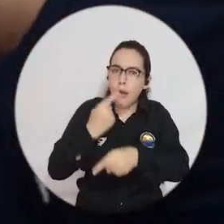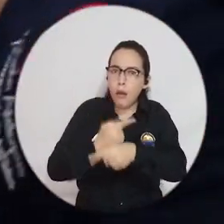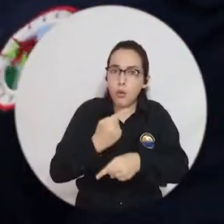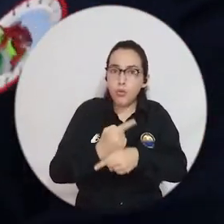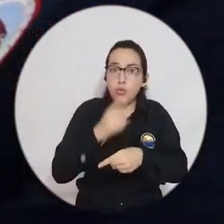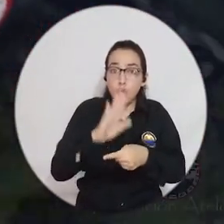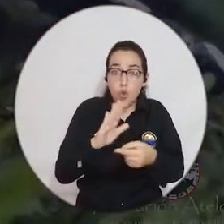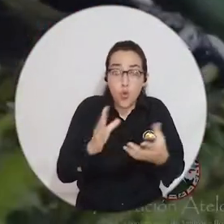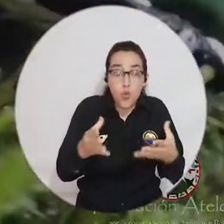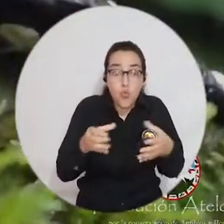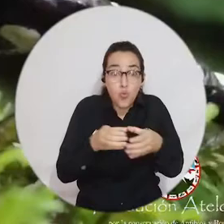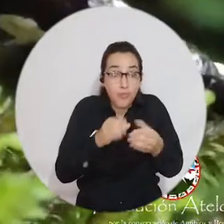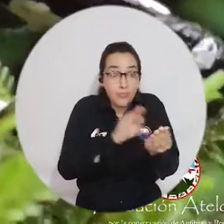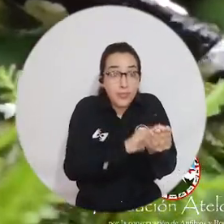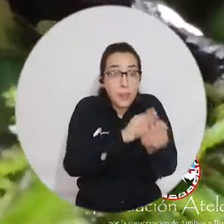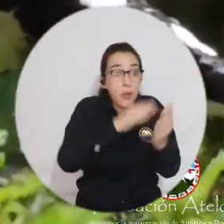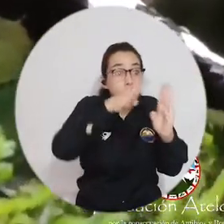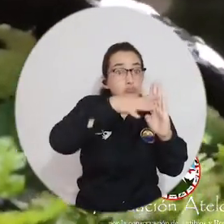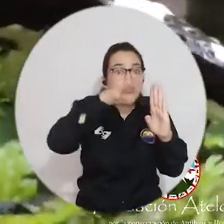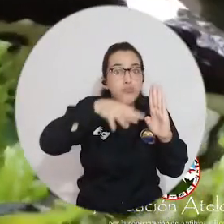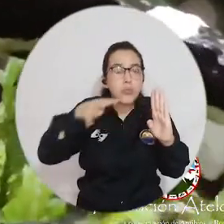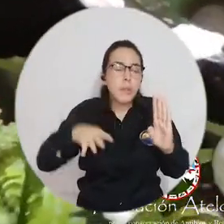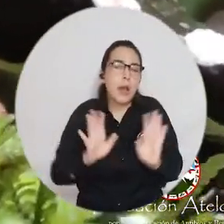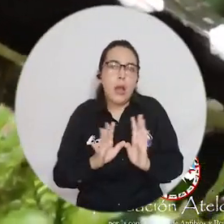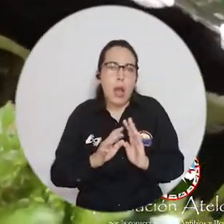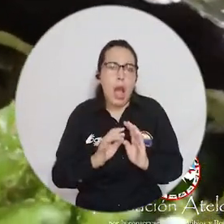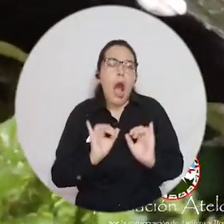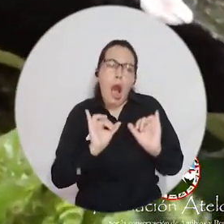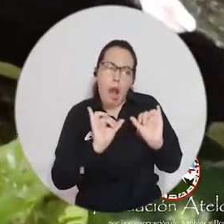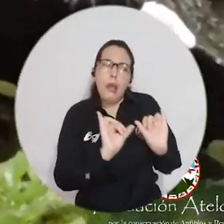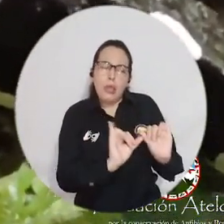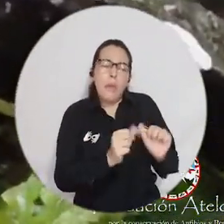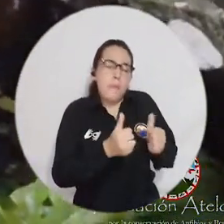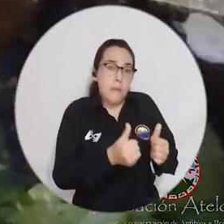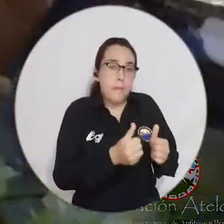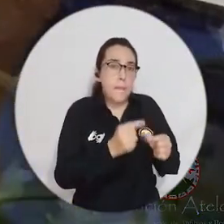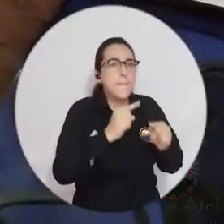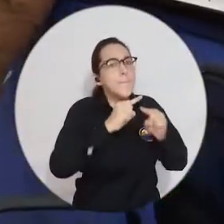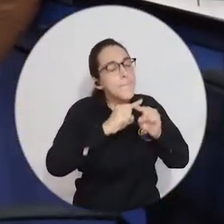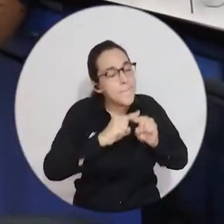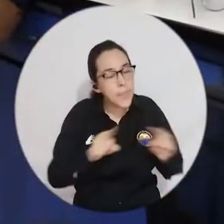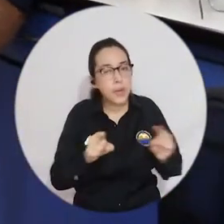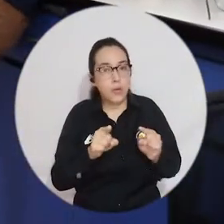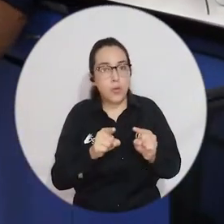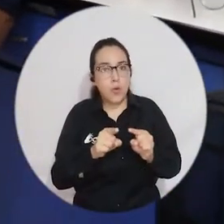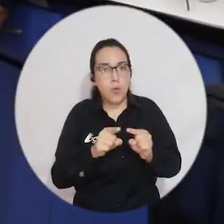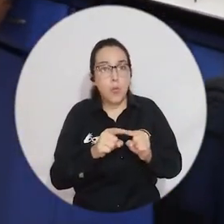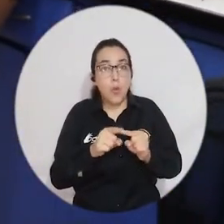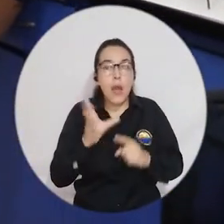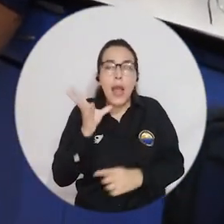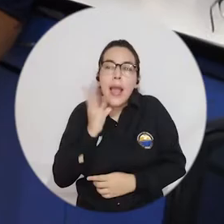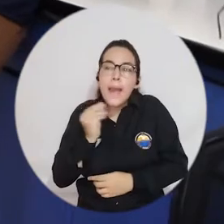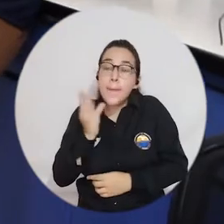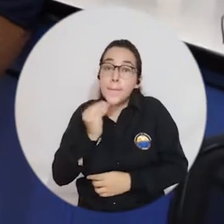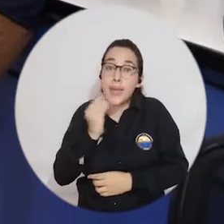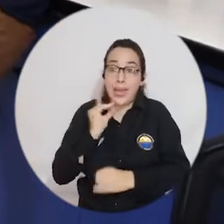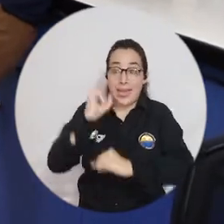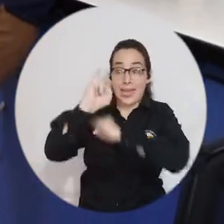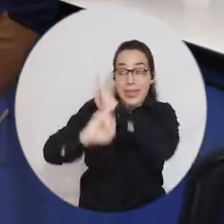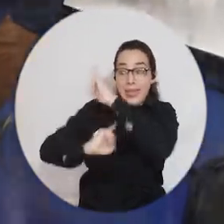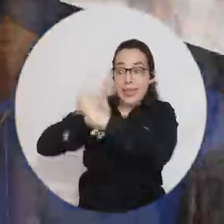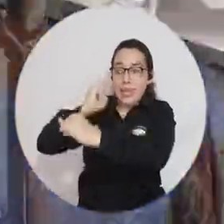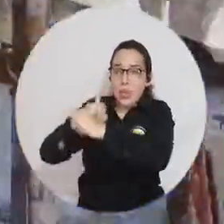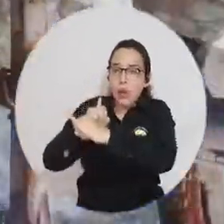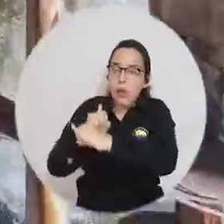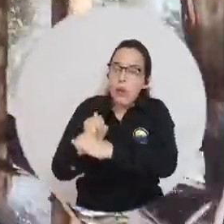diciendo, que las poblaciones de Atelopus, de la Sierra Nevada, se encuentran, por decirlo así, estables. Sin embargo, estamos trabajando con expertos